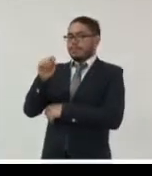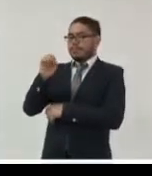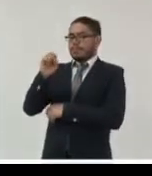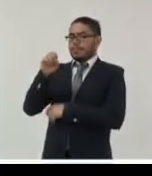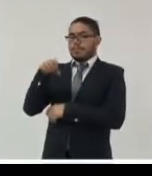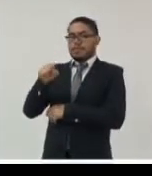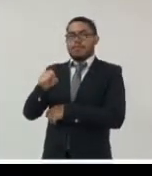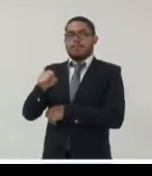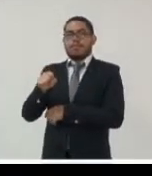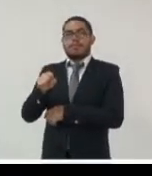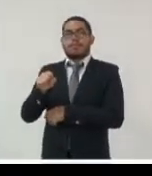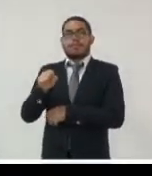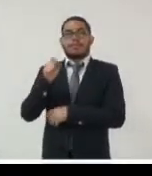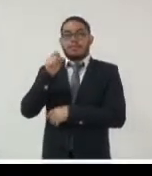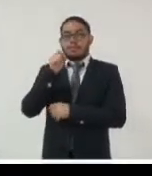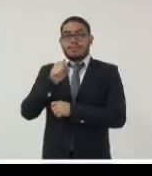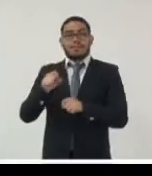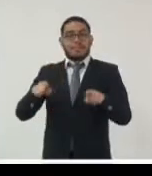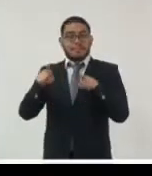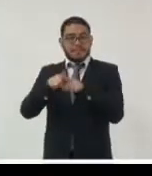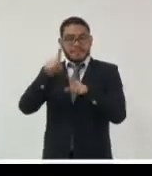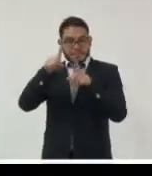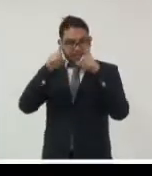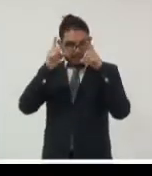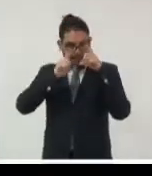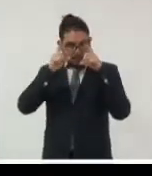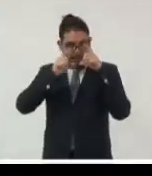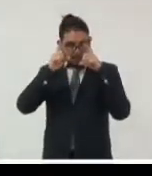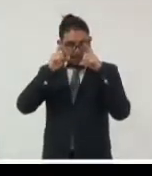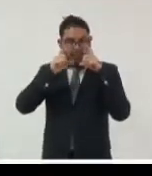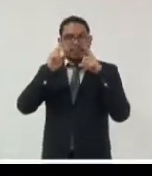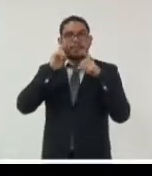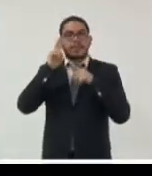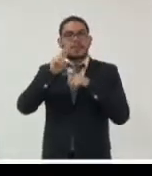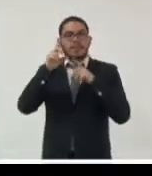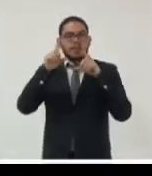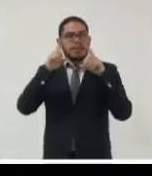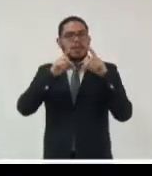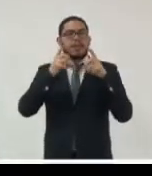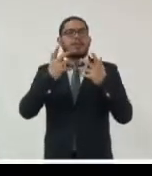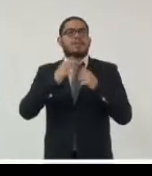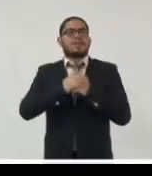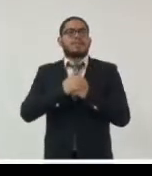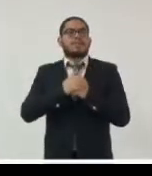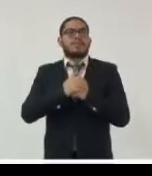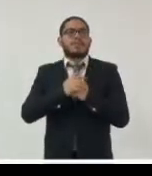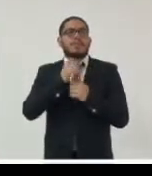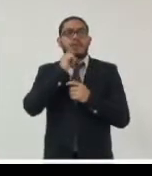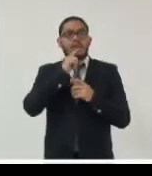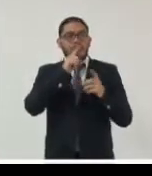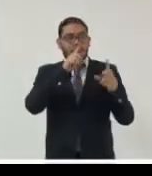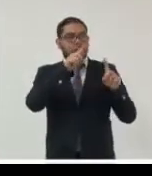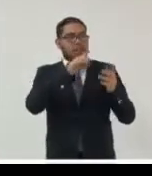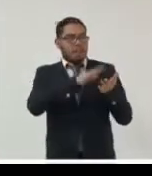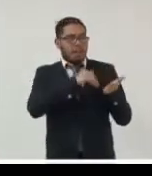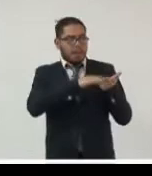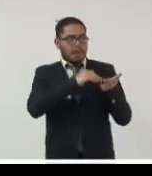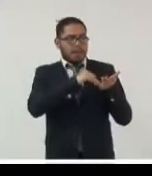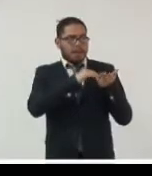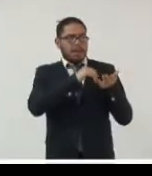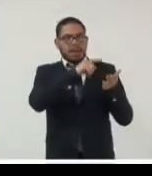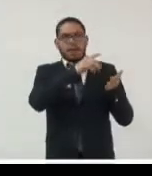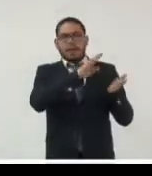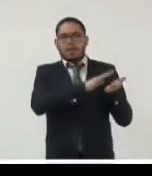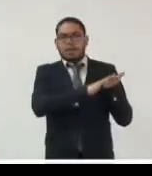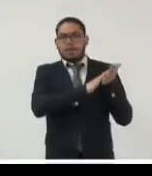misma fotografía una misma foto que antes era una foto analógica que no era en datos